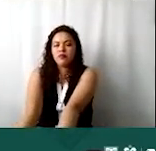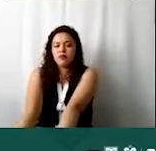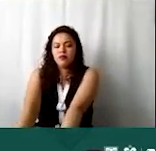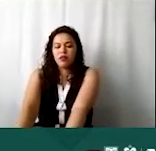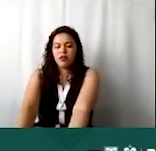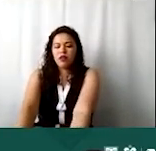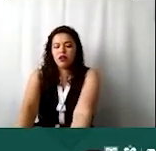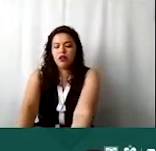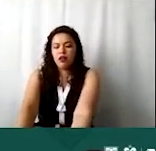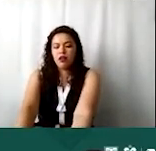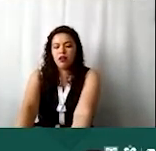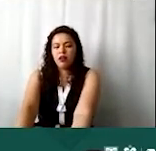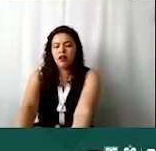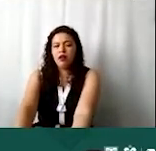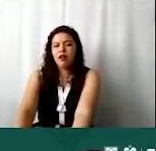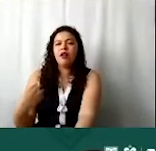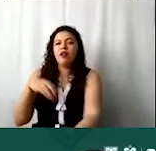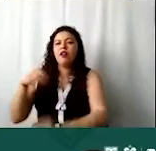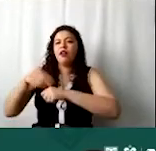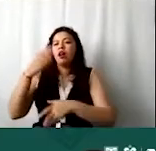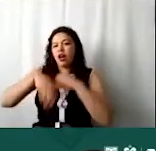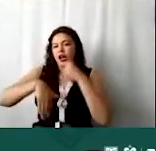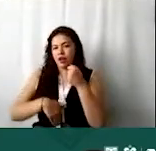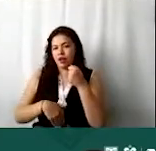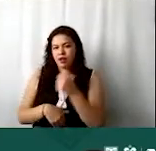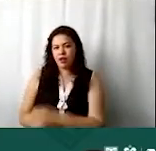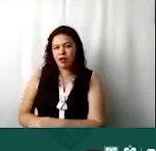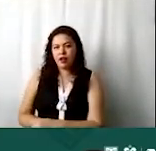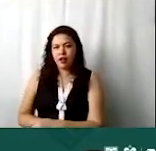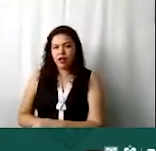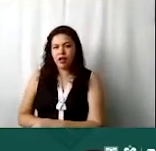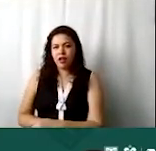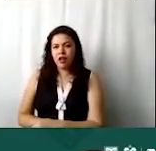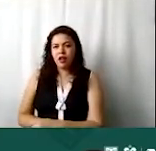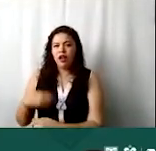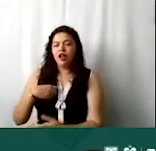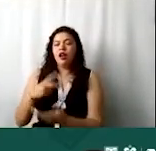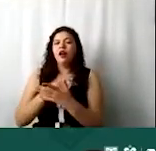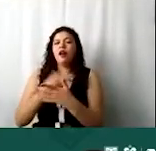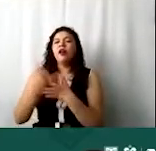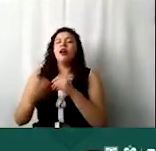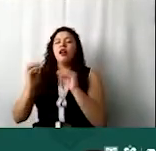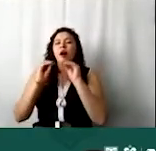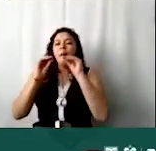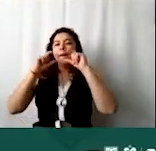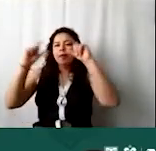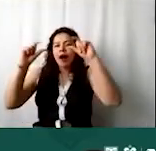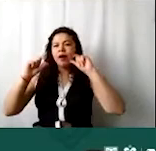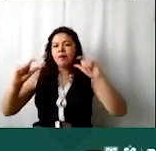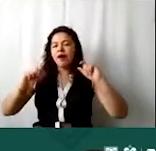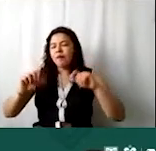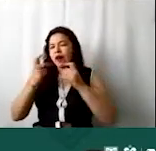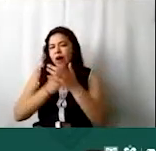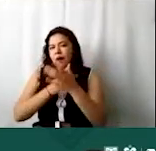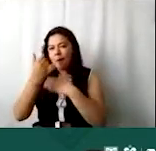damos terminar y aquí vamos viendo que se va agregando el proyecto que vamos metiendo vamos a agregar otro proyecto